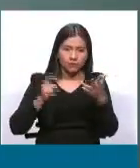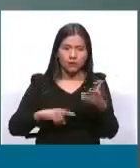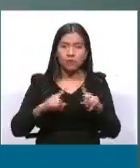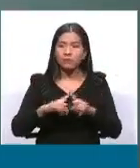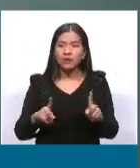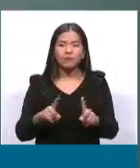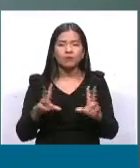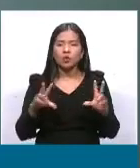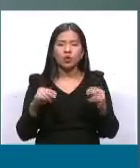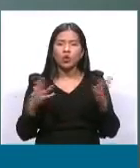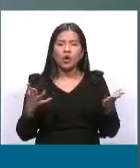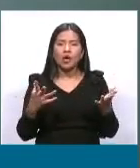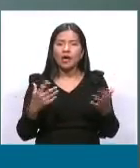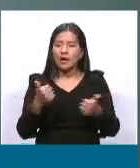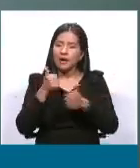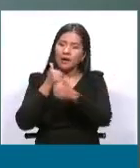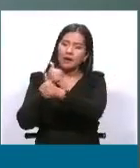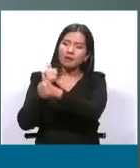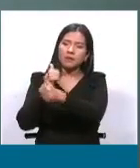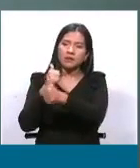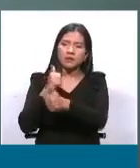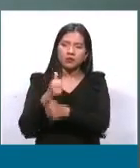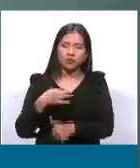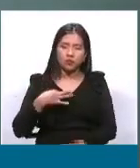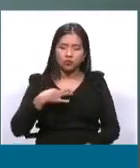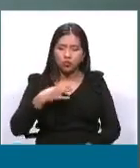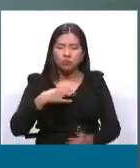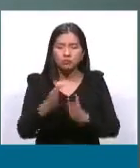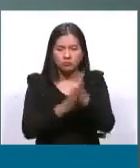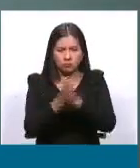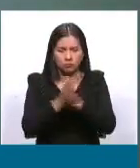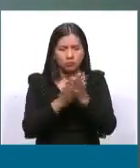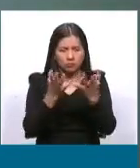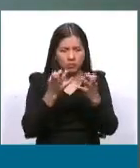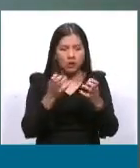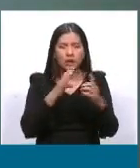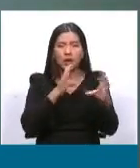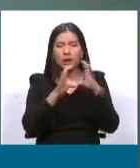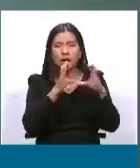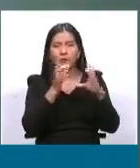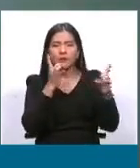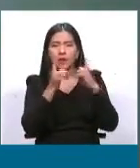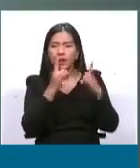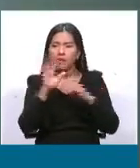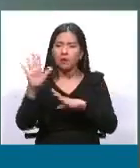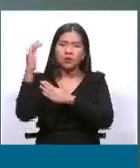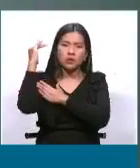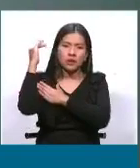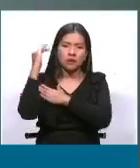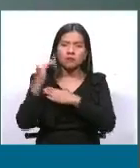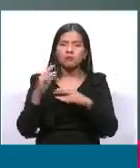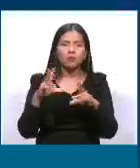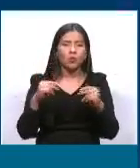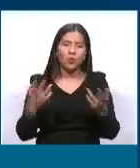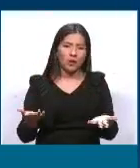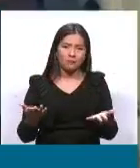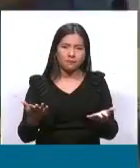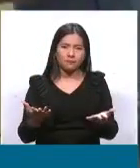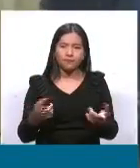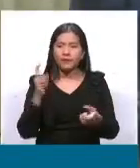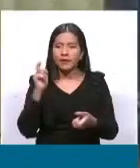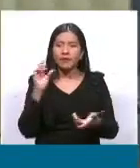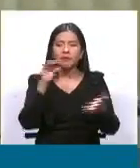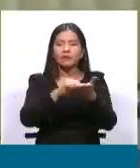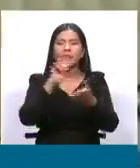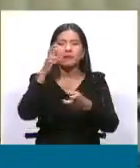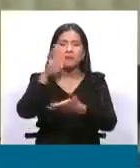no existe una voluntad por parte de la gobernación de Santa Cruz en particular y esto obedece a una agenda política. Cuando